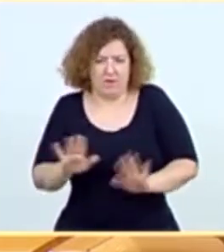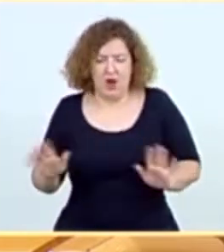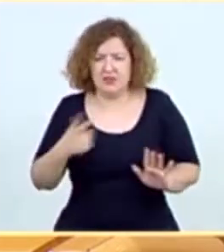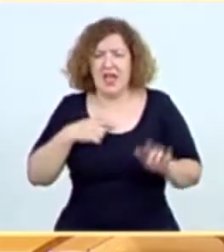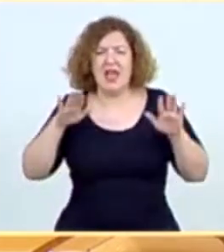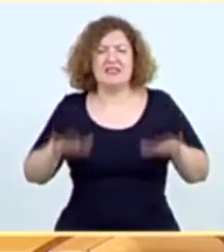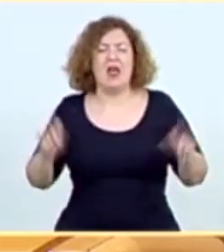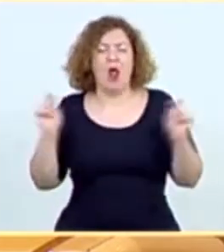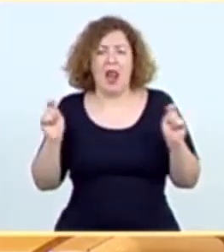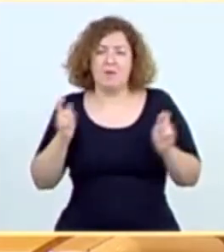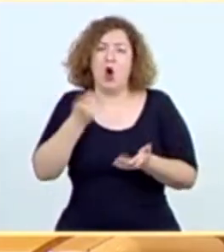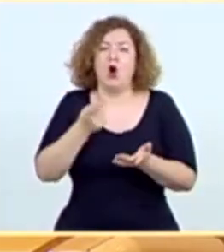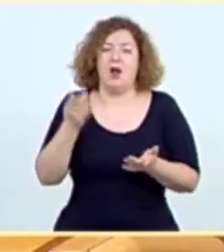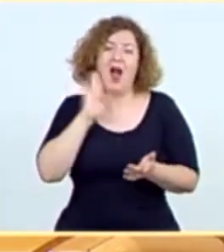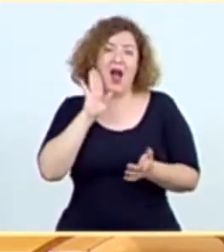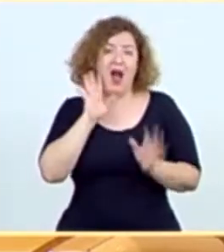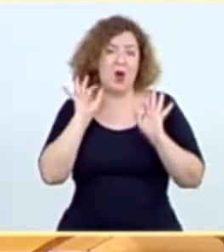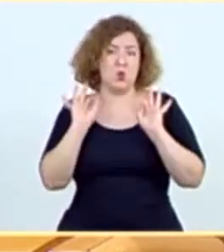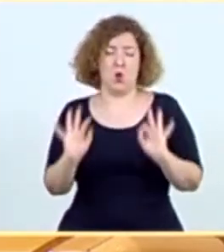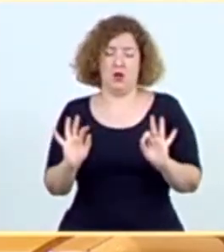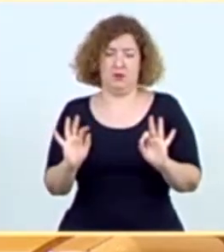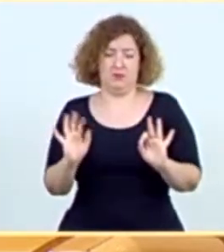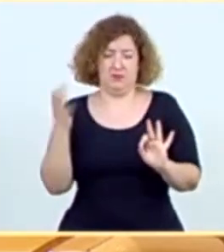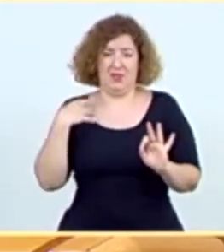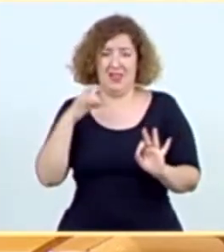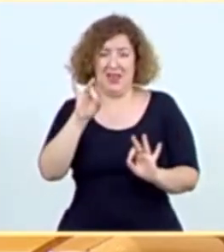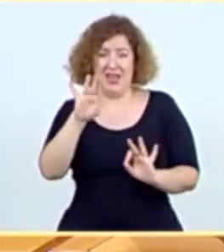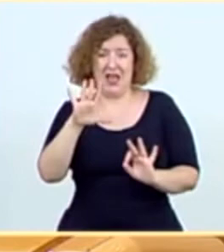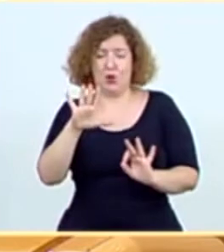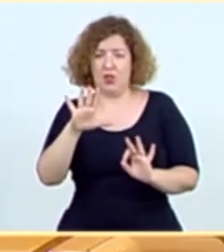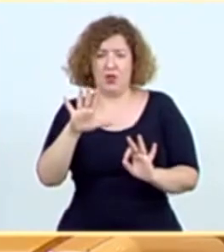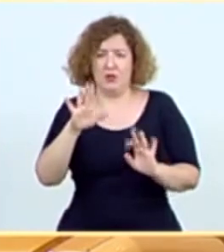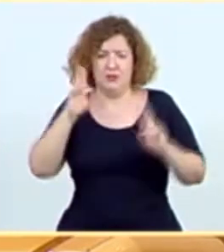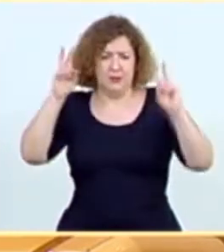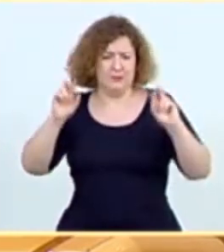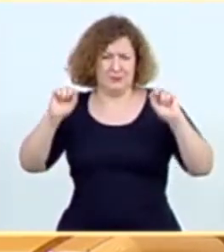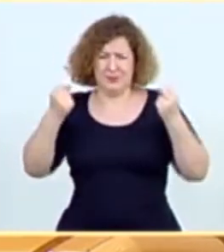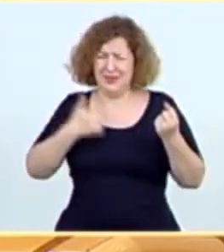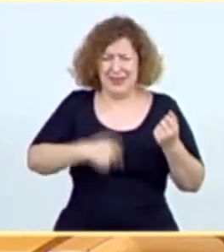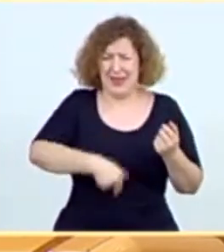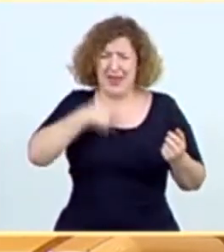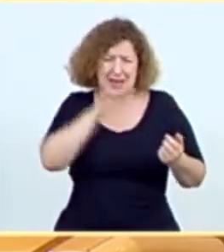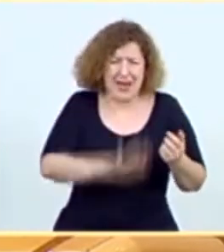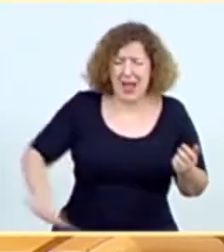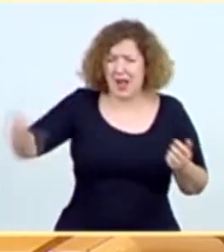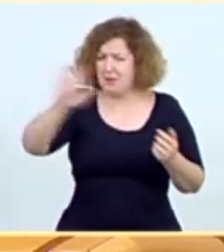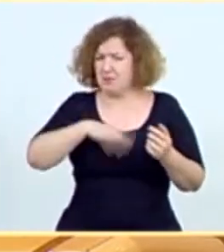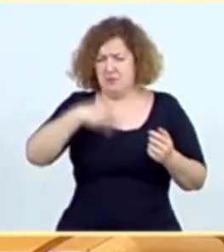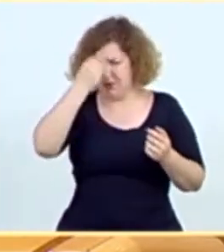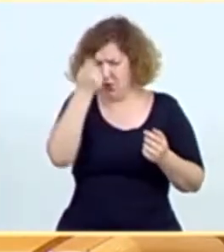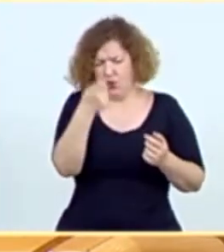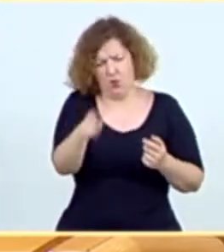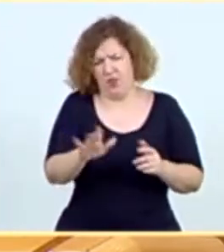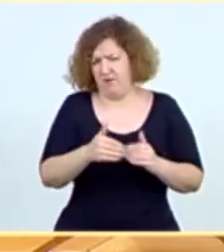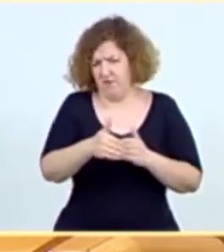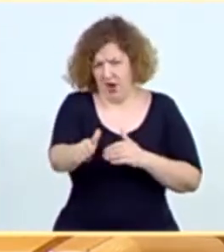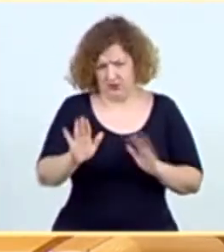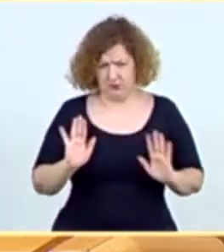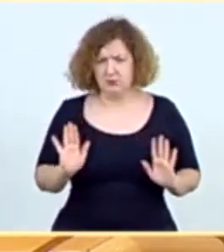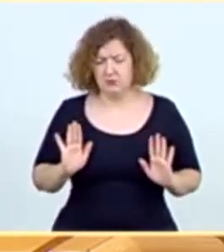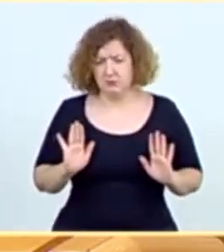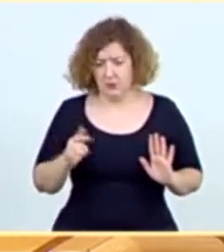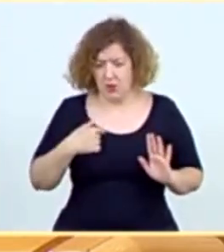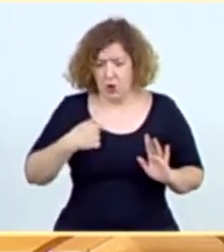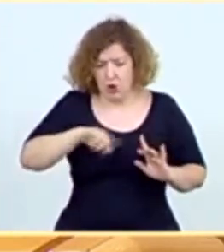de Estado de Alarma en los términos que se ha decretado el 14 de marzo de un confinamiento generalizado de la población española. Creo que no hará falta. Y, de hecho,